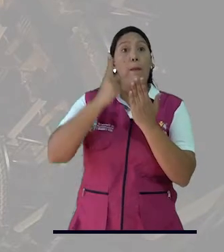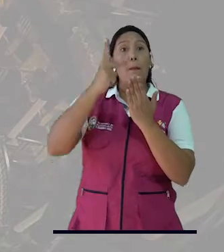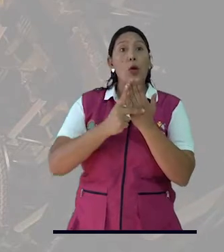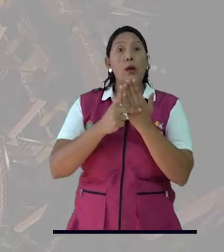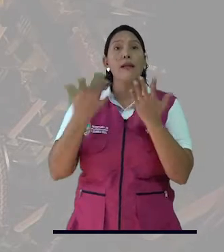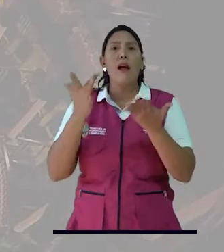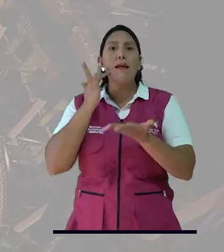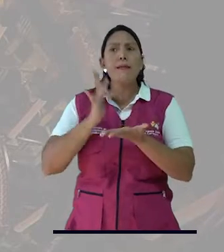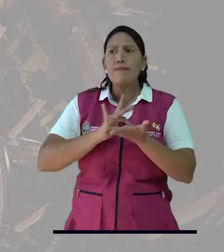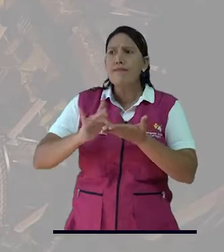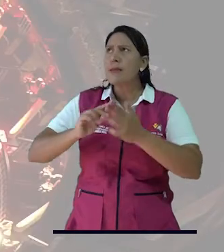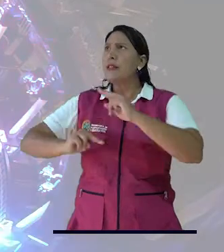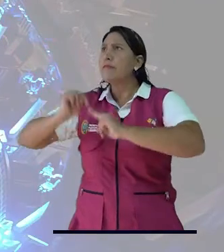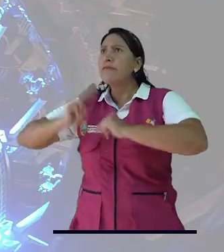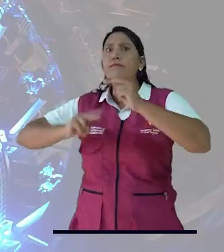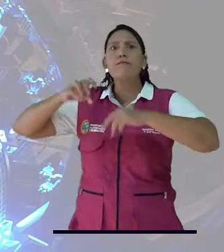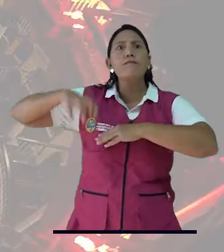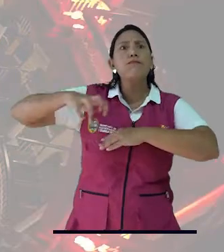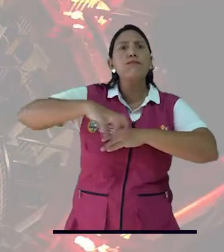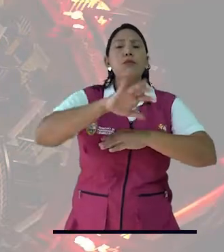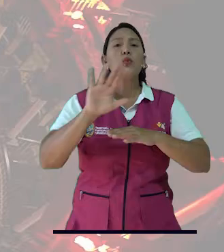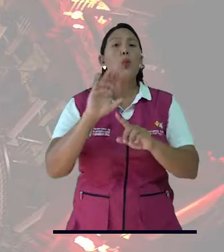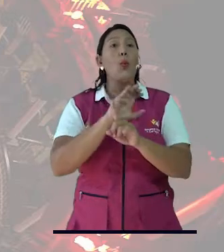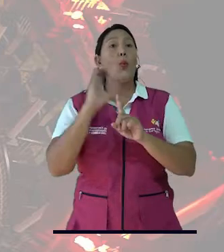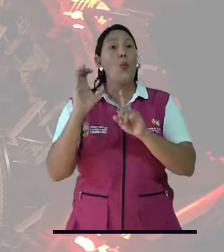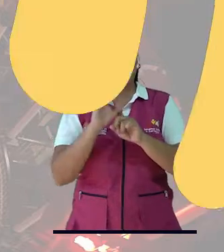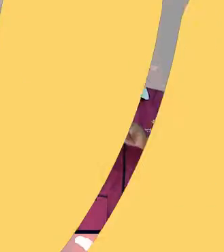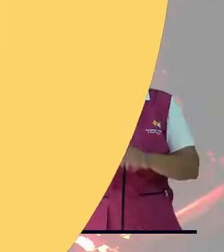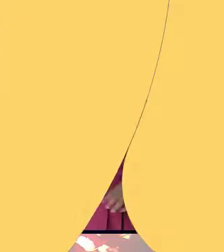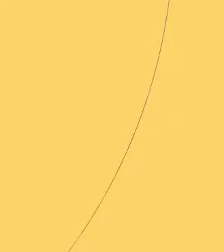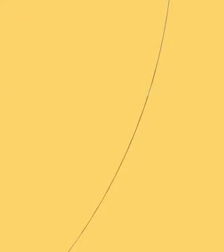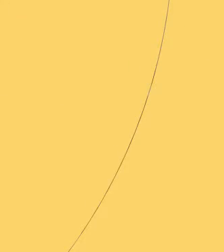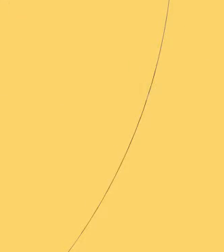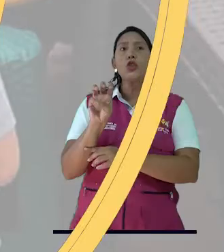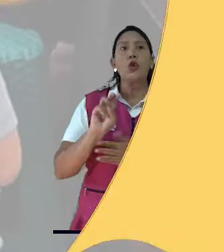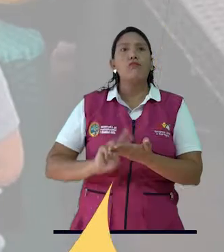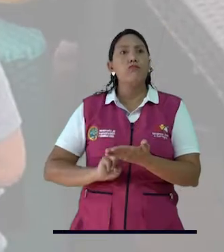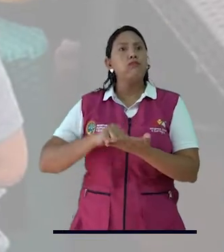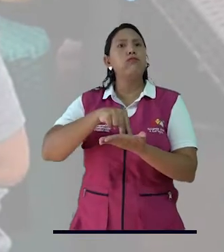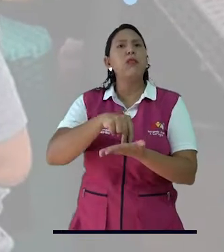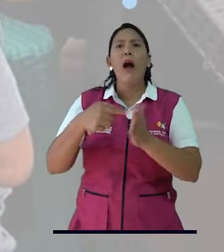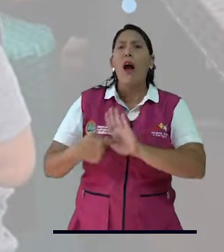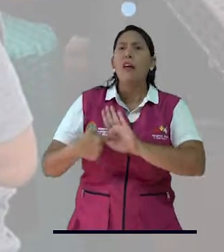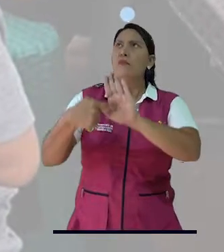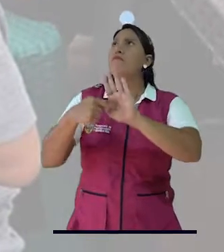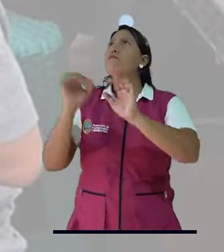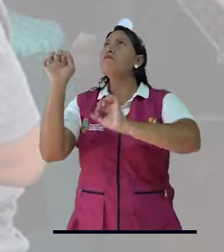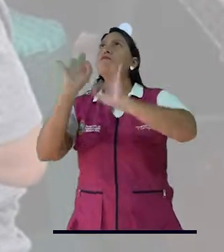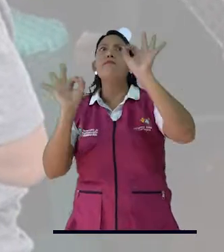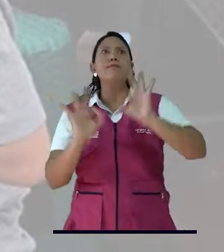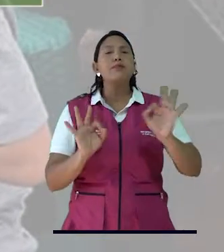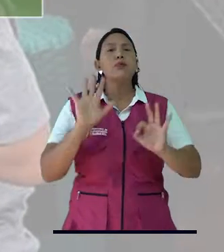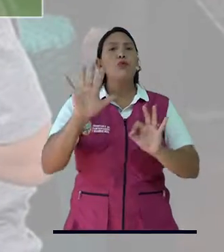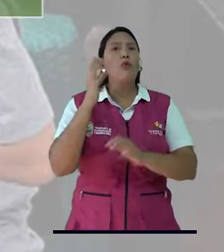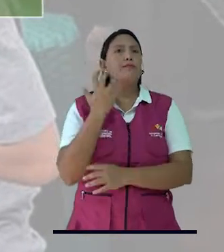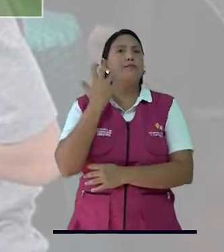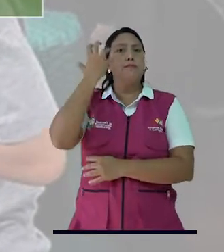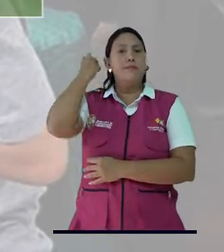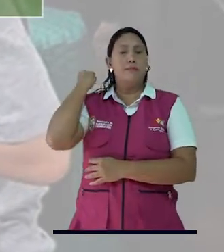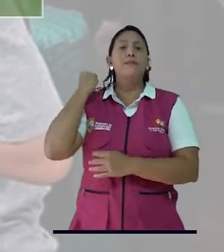18 proyectos de mantenimiento de infraestructura cultural, 8 levantamientos de planos